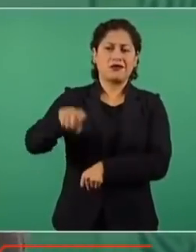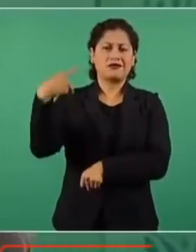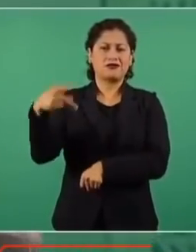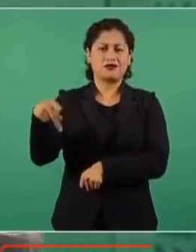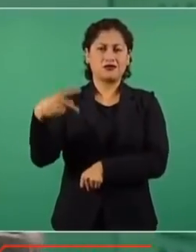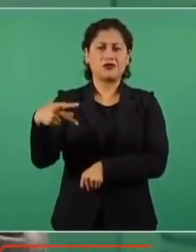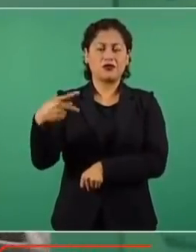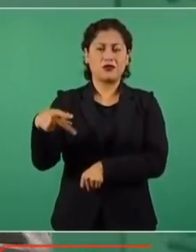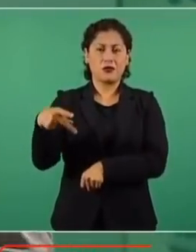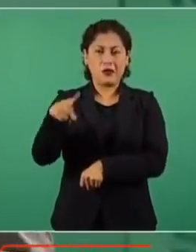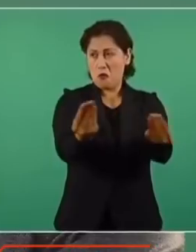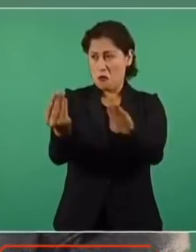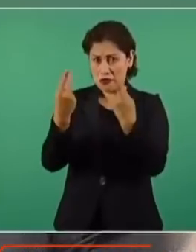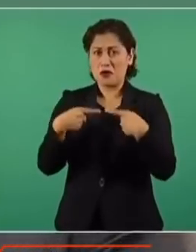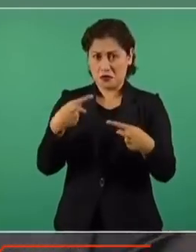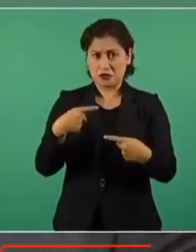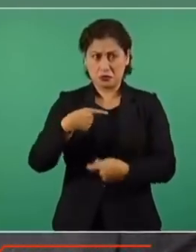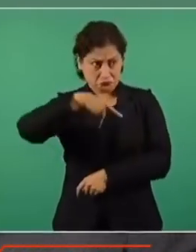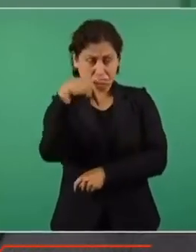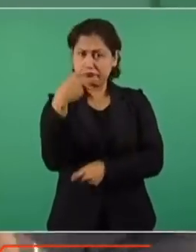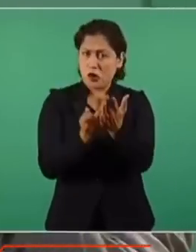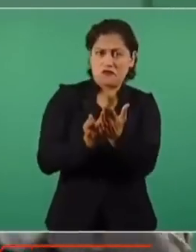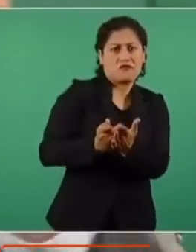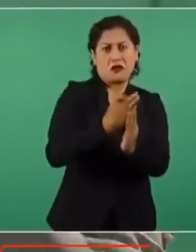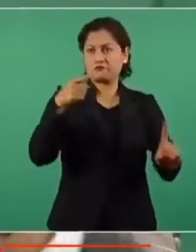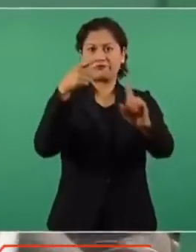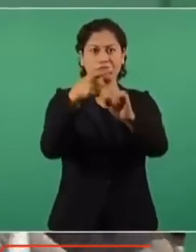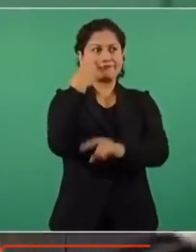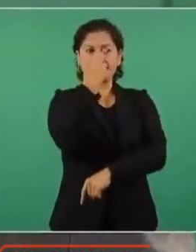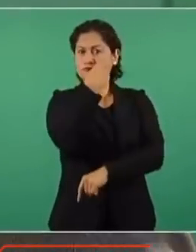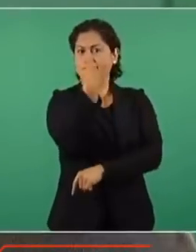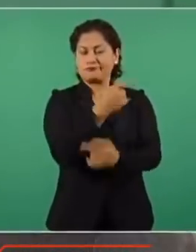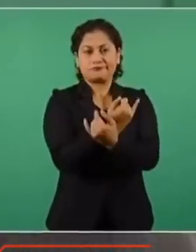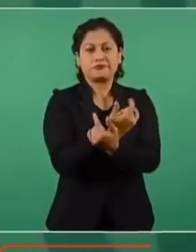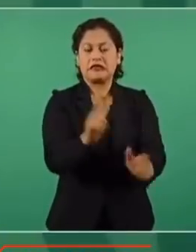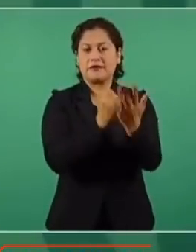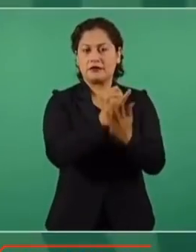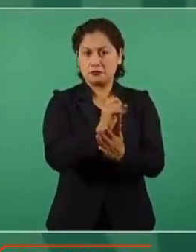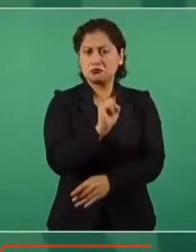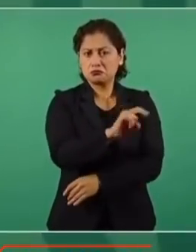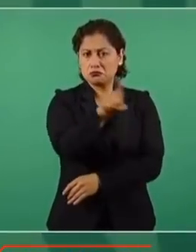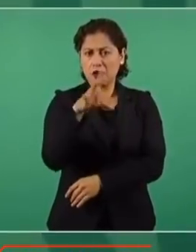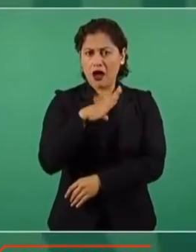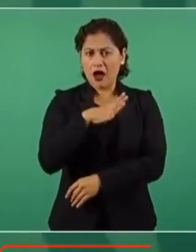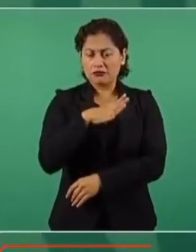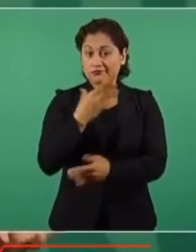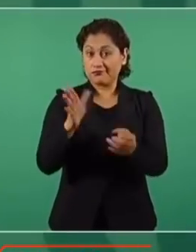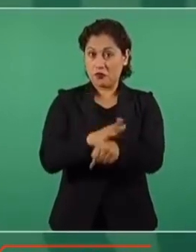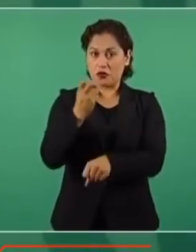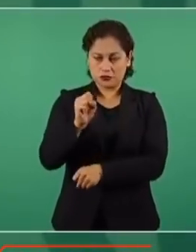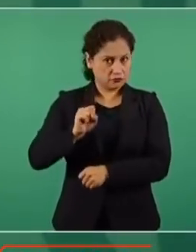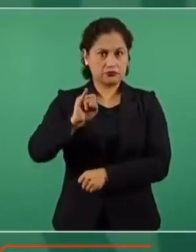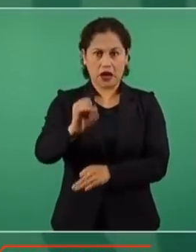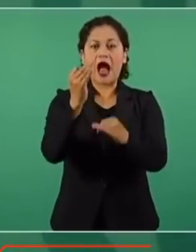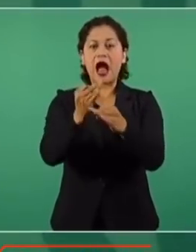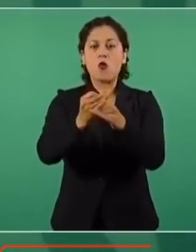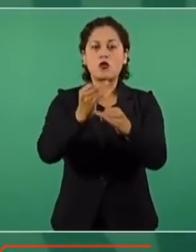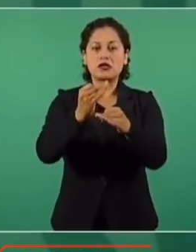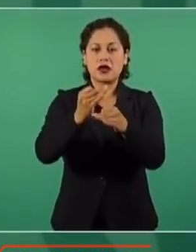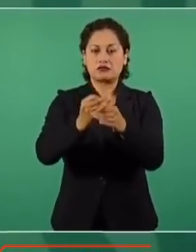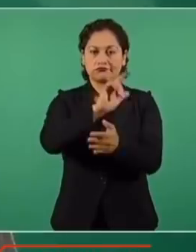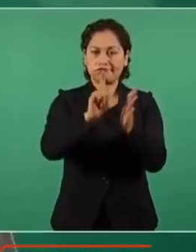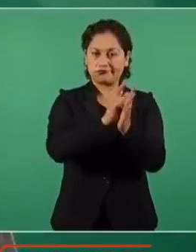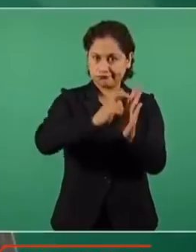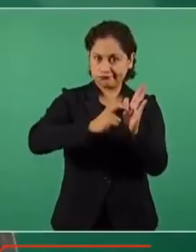vocación democrática. Entonces, tenemos que enfrentar esto, porque si no quedaría cojo